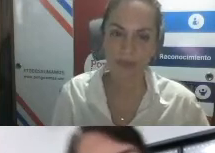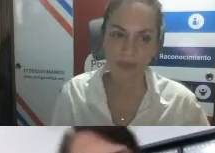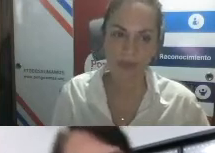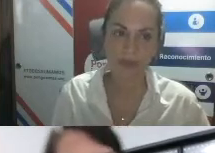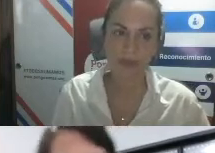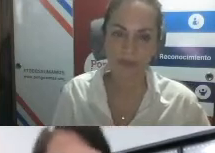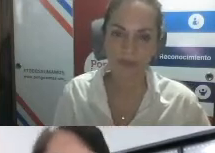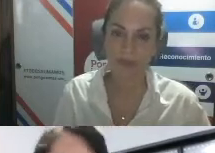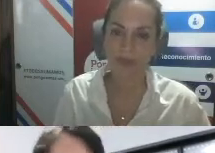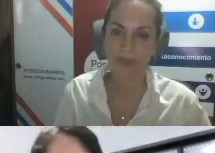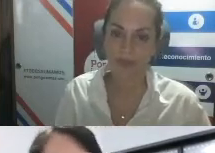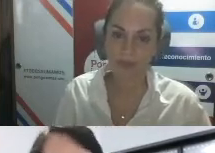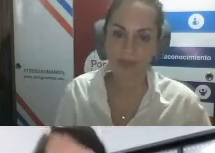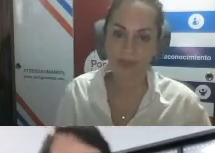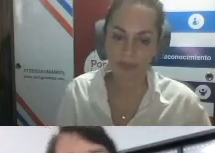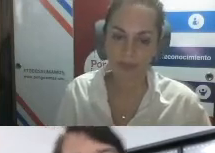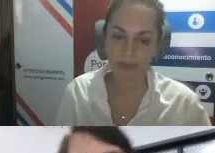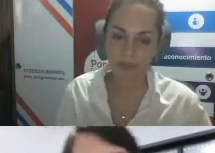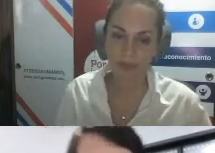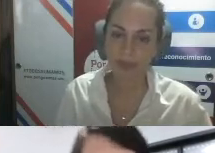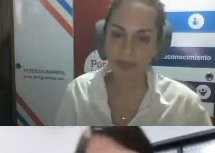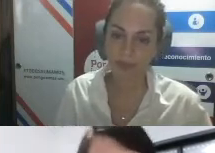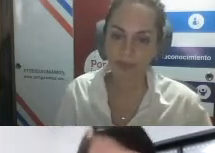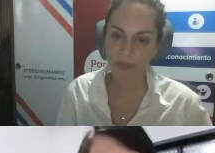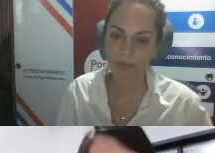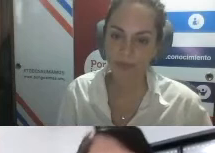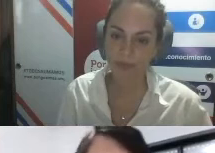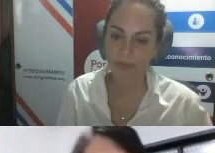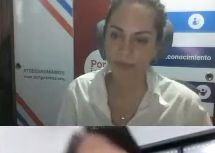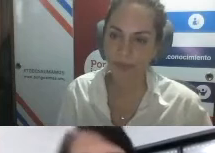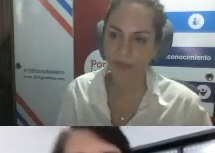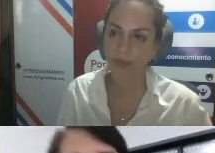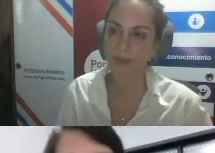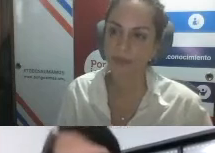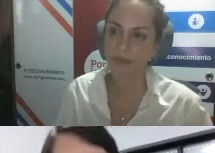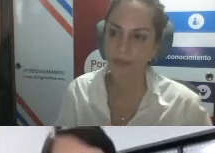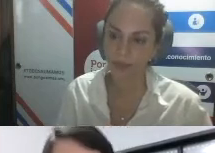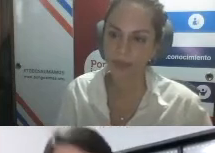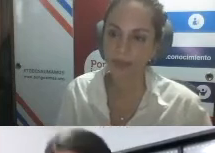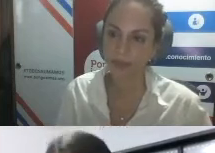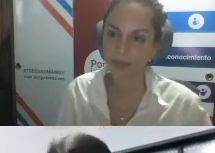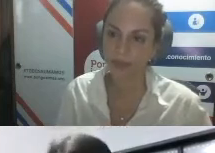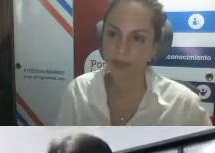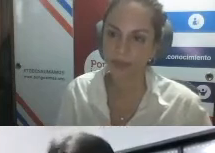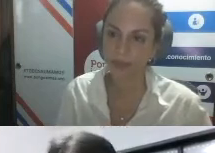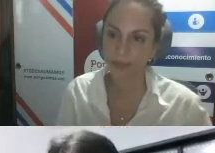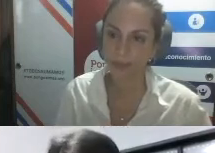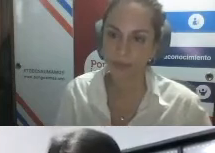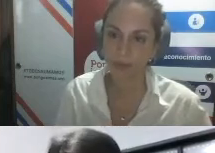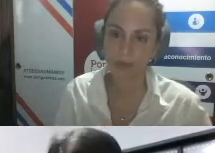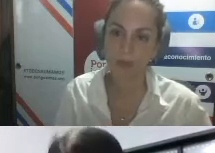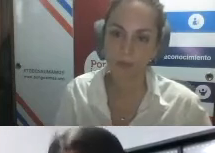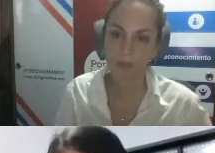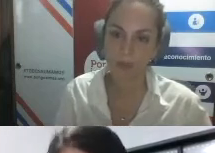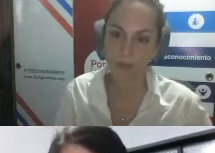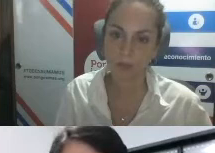visual de apoyos visuales bueno vamos graficando y de alguna forma se va representando esa realidad entonces bueno ahí